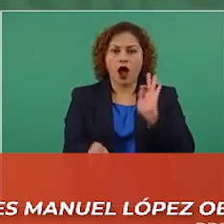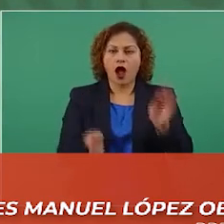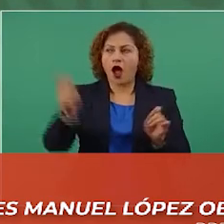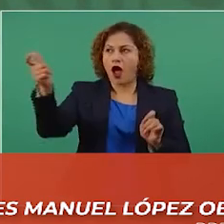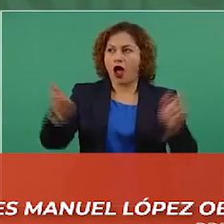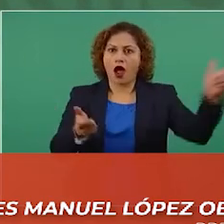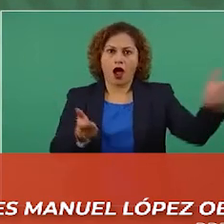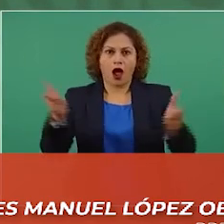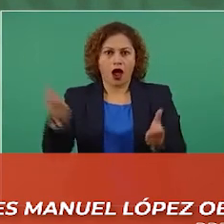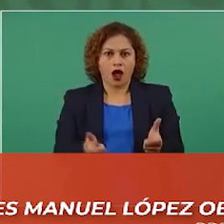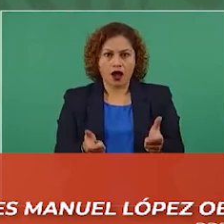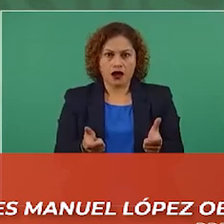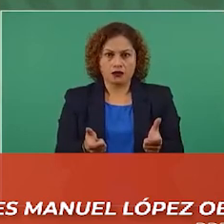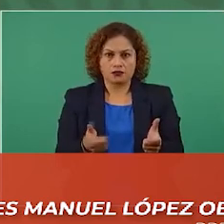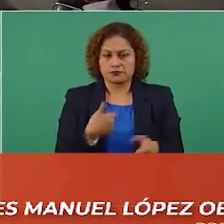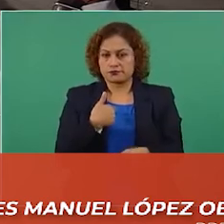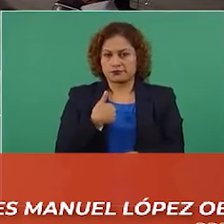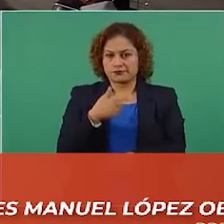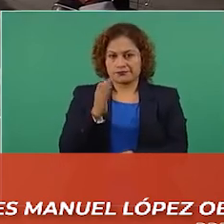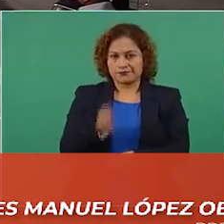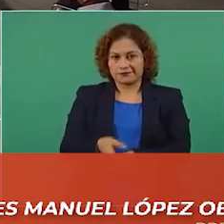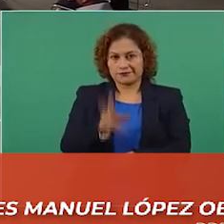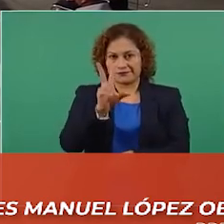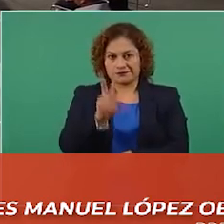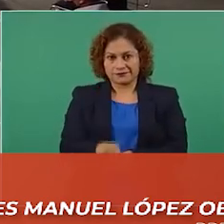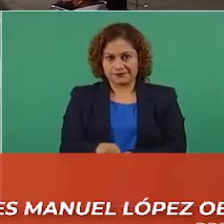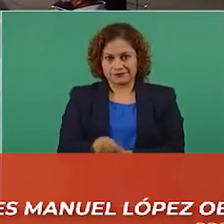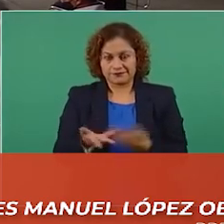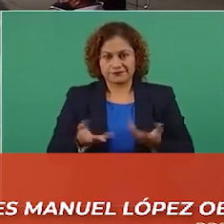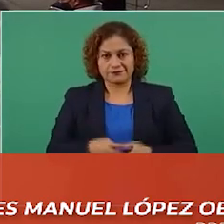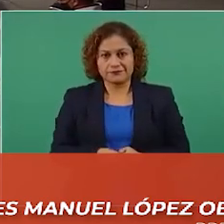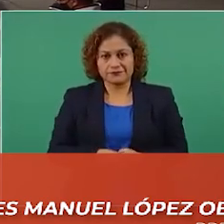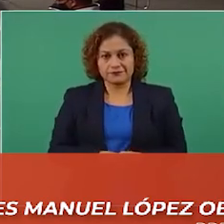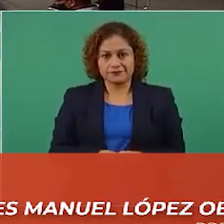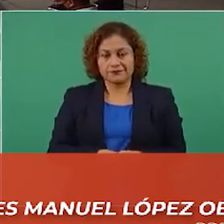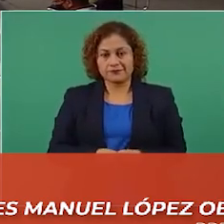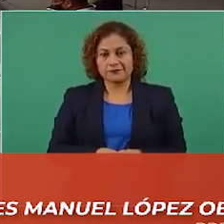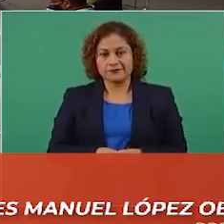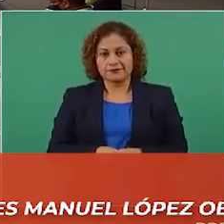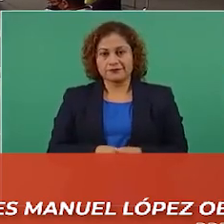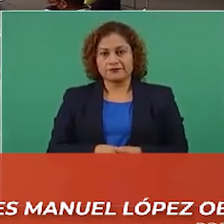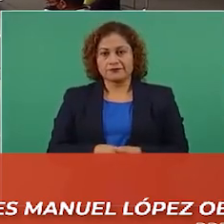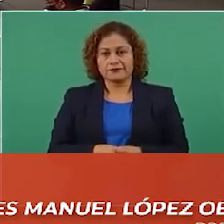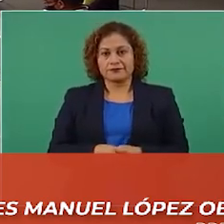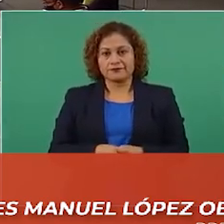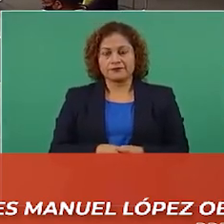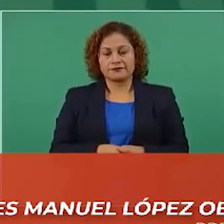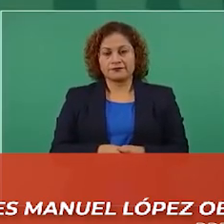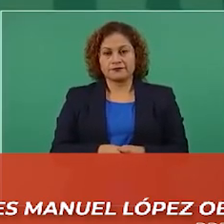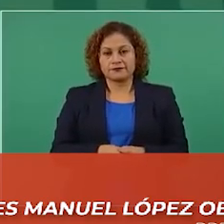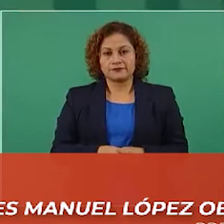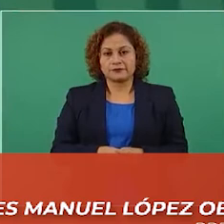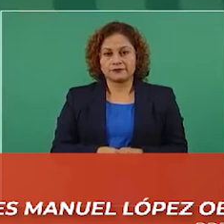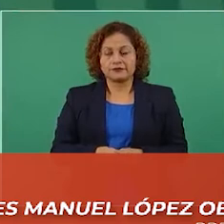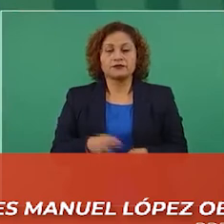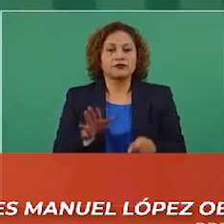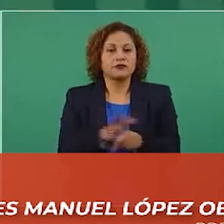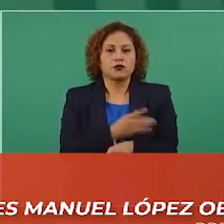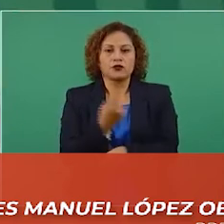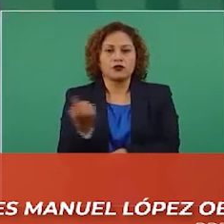de tipo electoral porque es